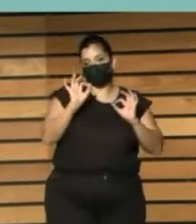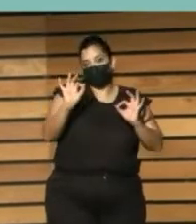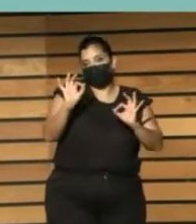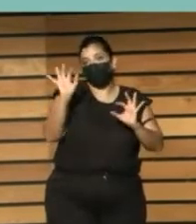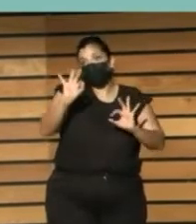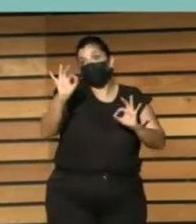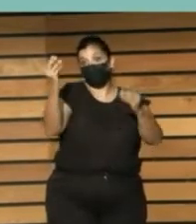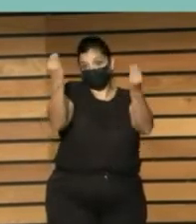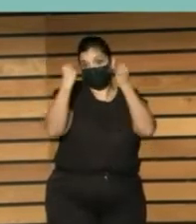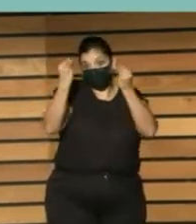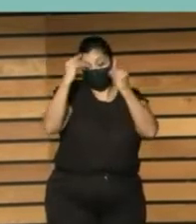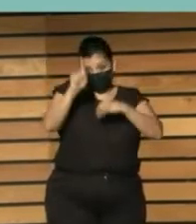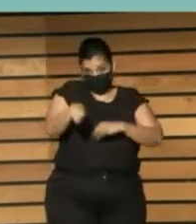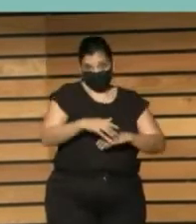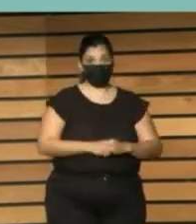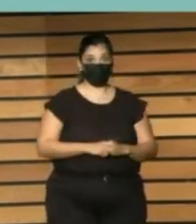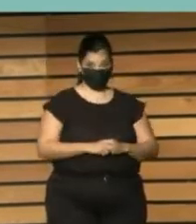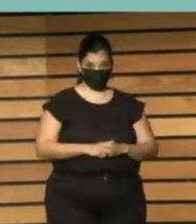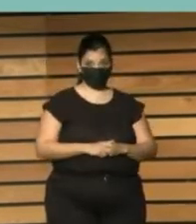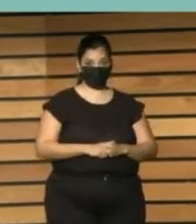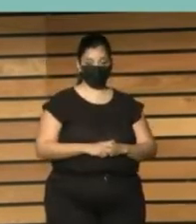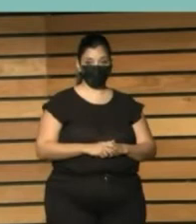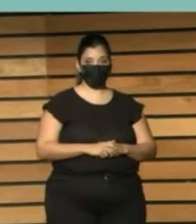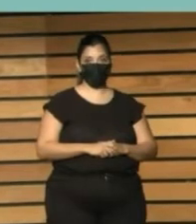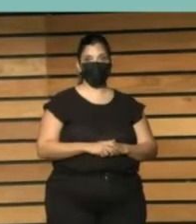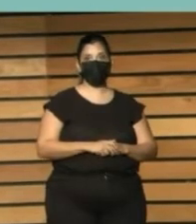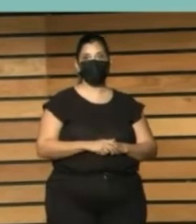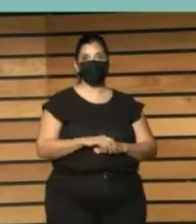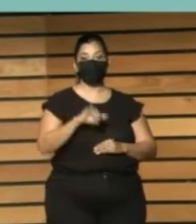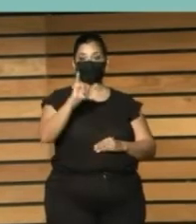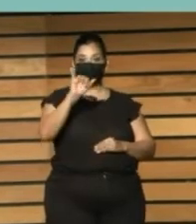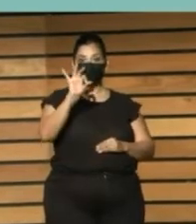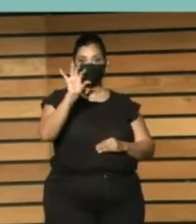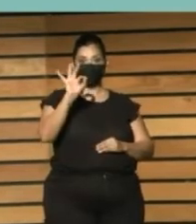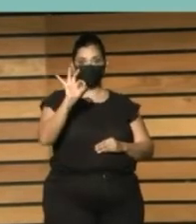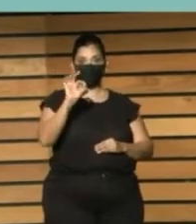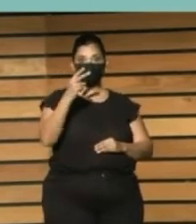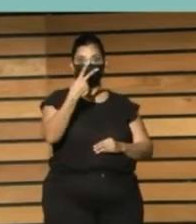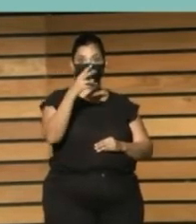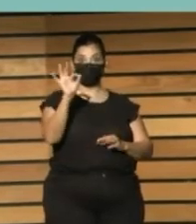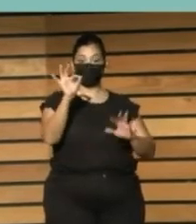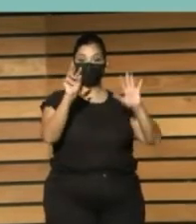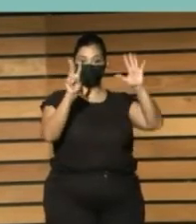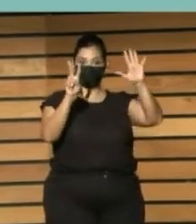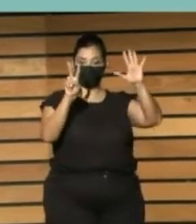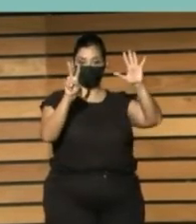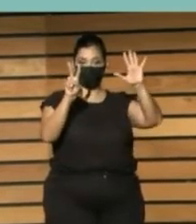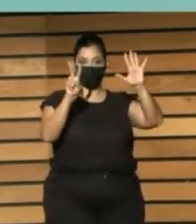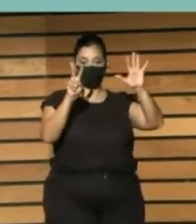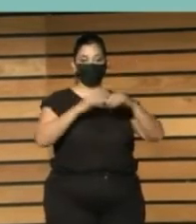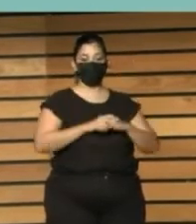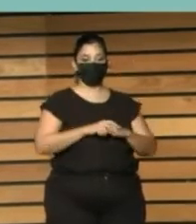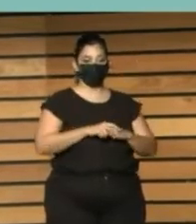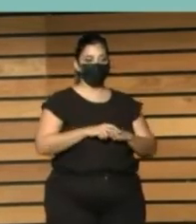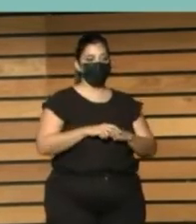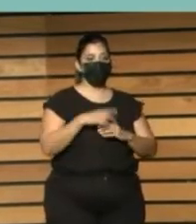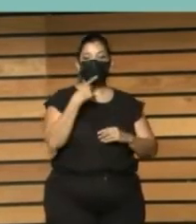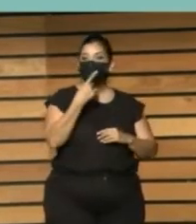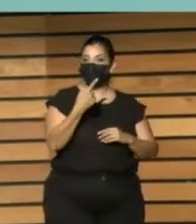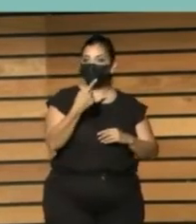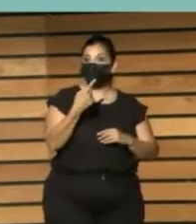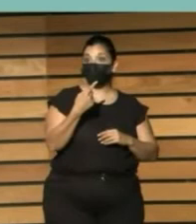formación. En esa línea, la propia ISO 27 dice que hay servicios